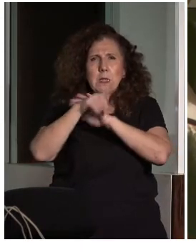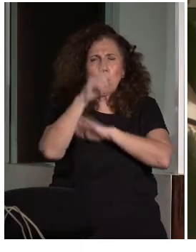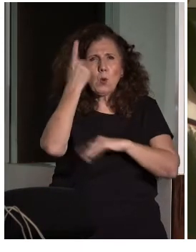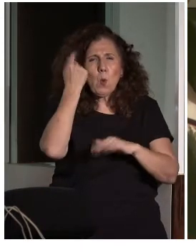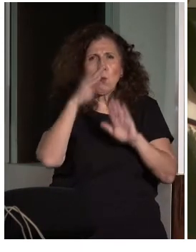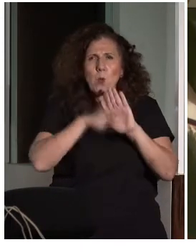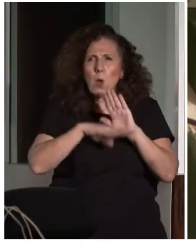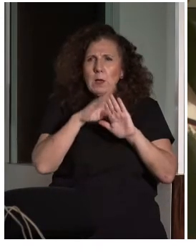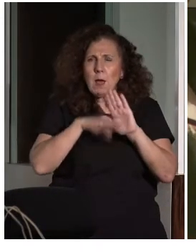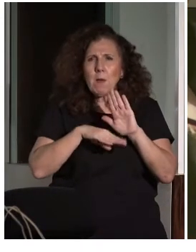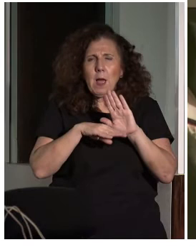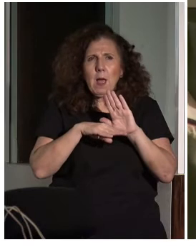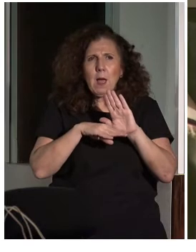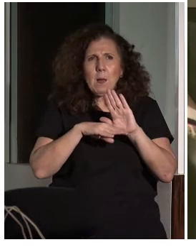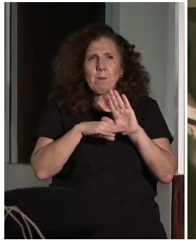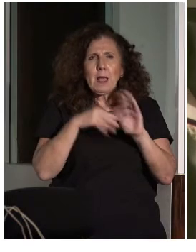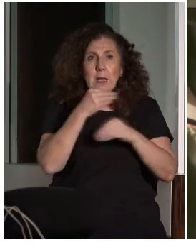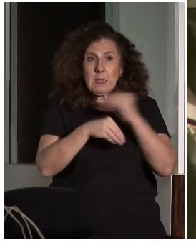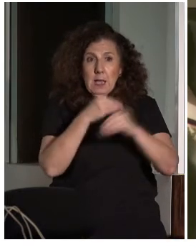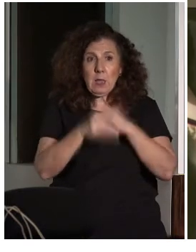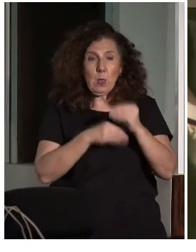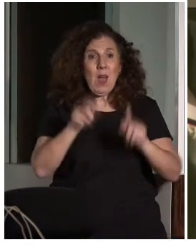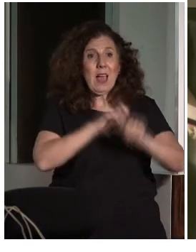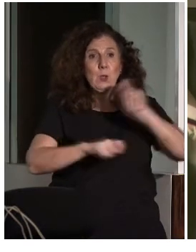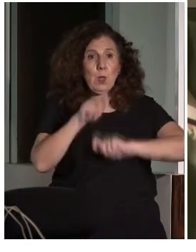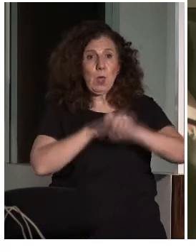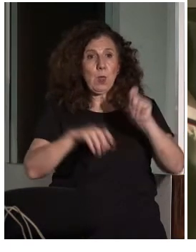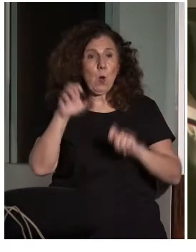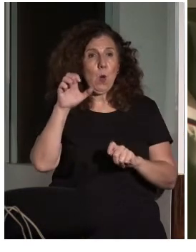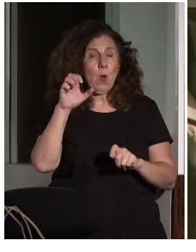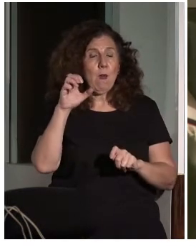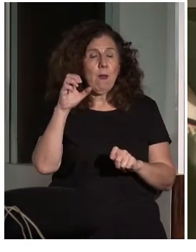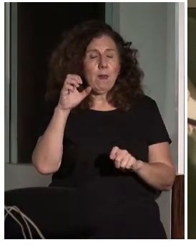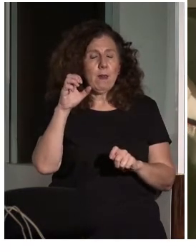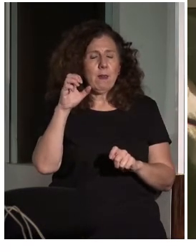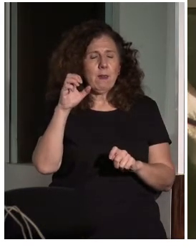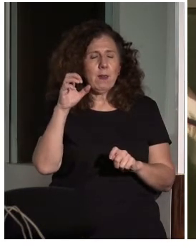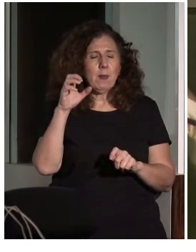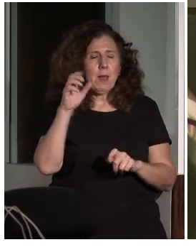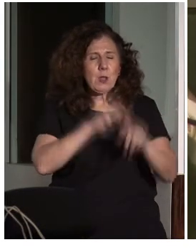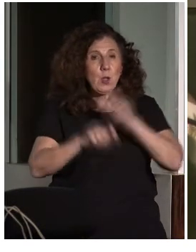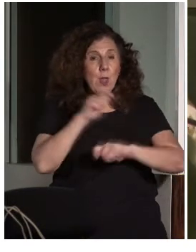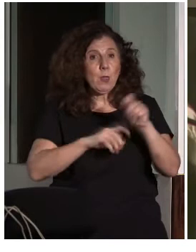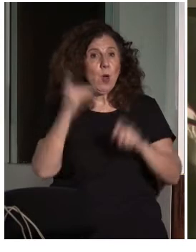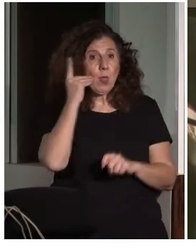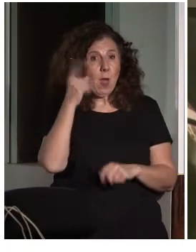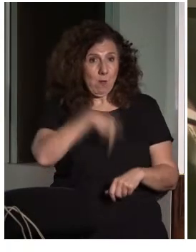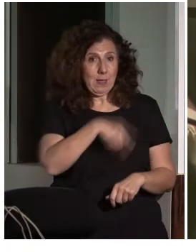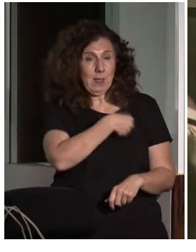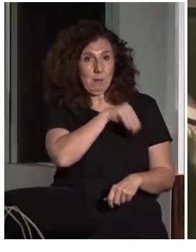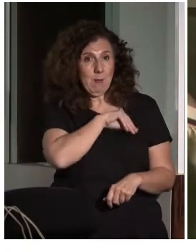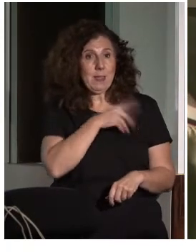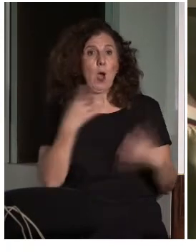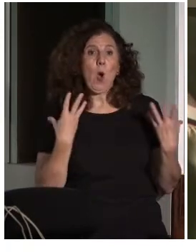se desarrolló conjuntamente entre Down España y la Fundación Vodafone, que es el Me Facilita. Me Facilita es un